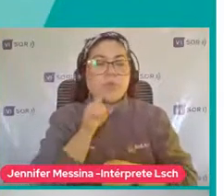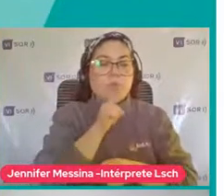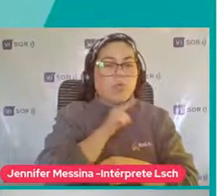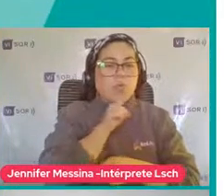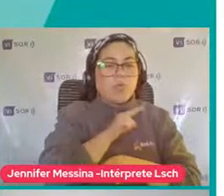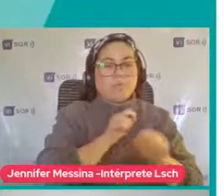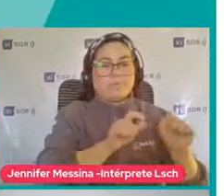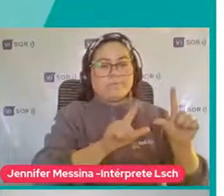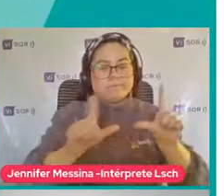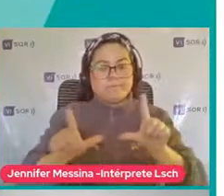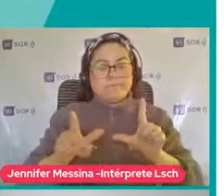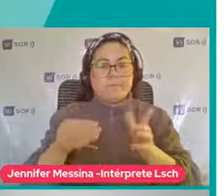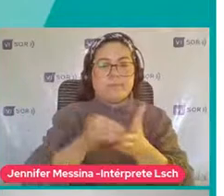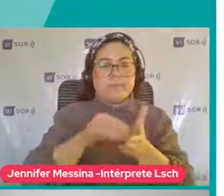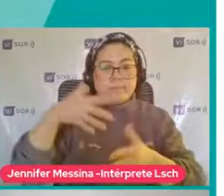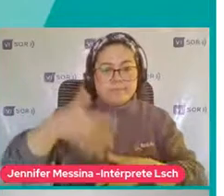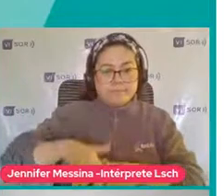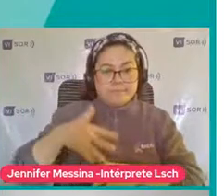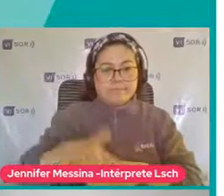más importante